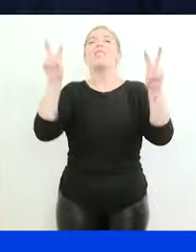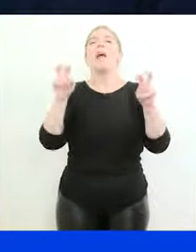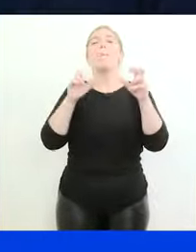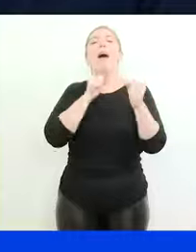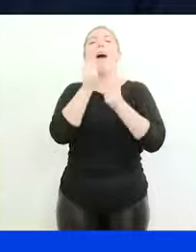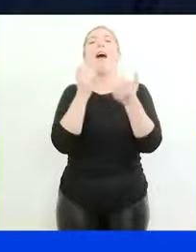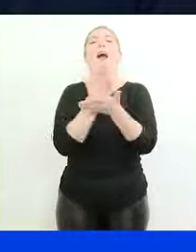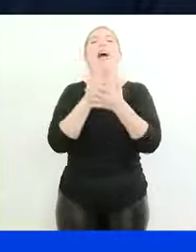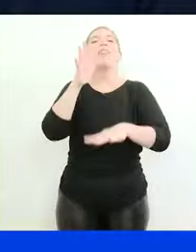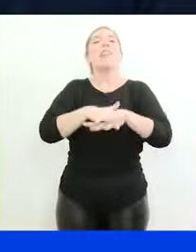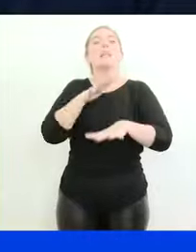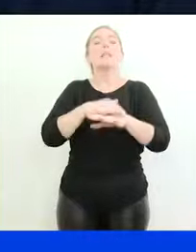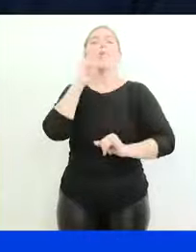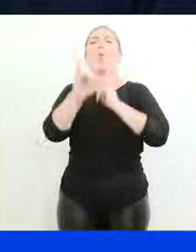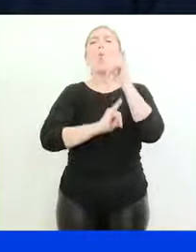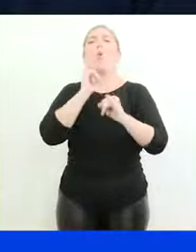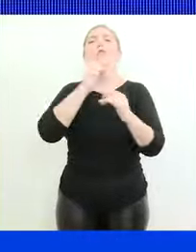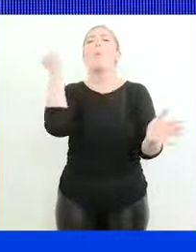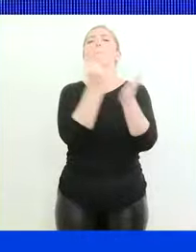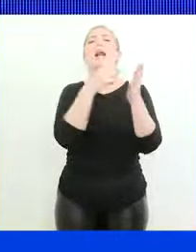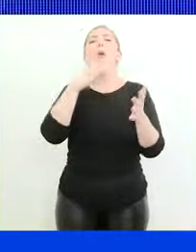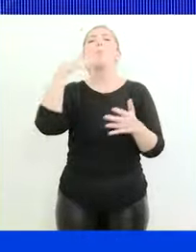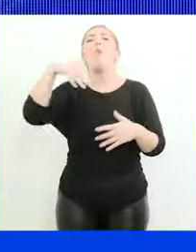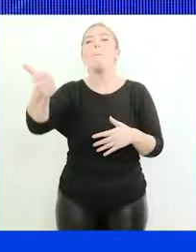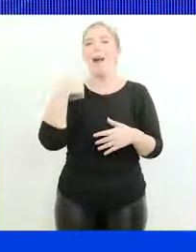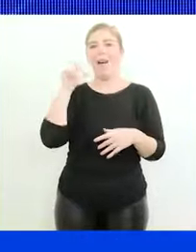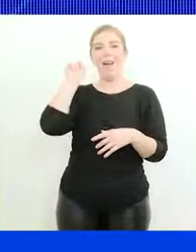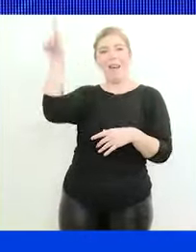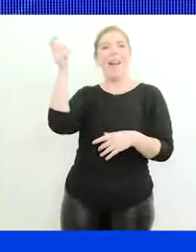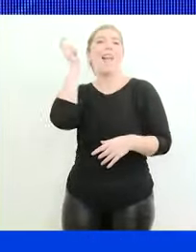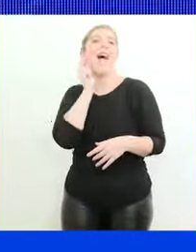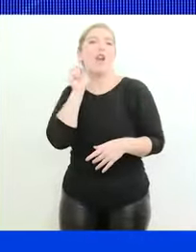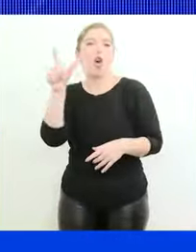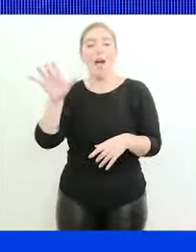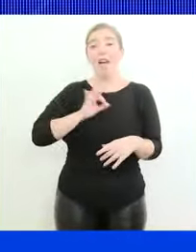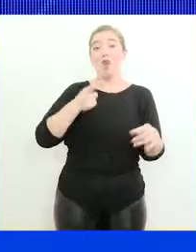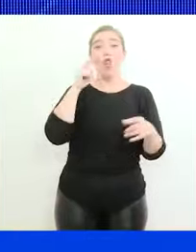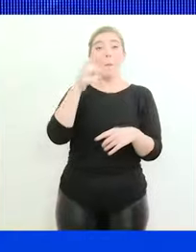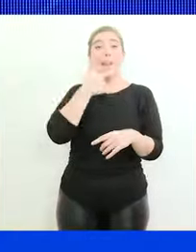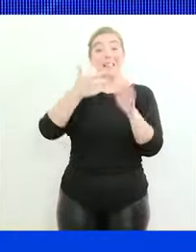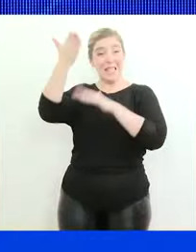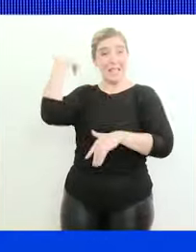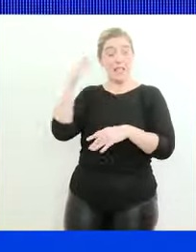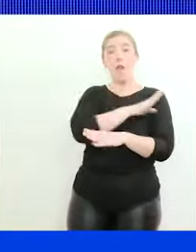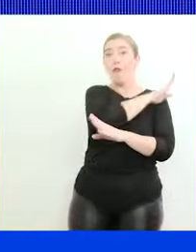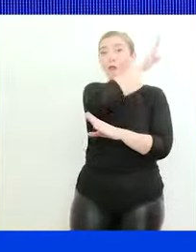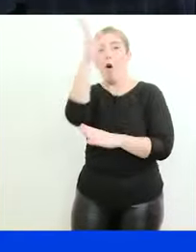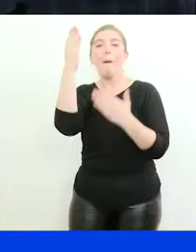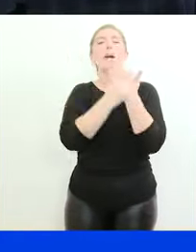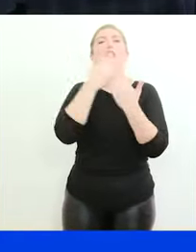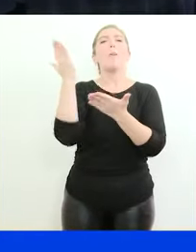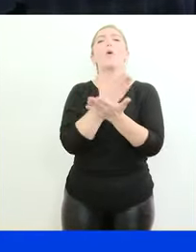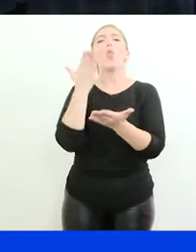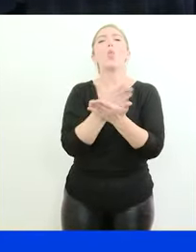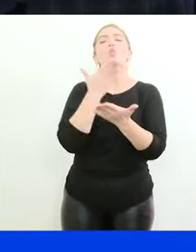voy a contar una anécdota Puma en La Rioja en el año 2017 la visitó el entonces ministro de producción